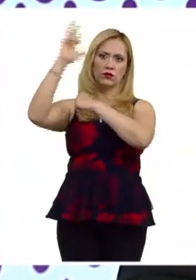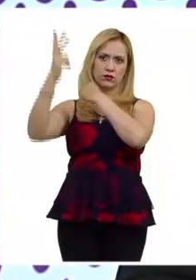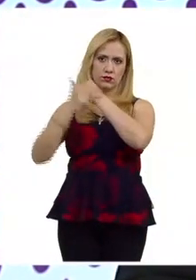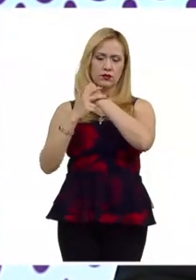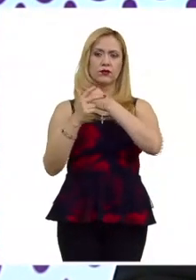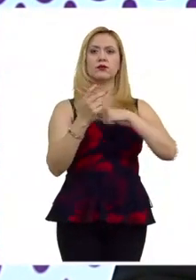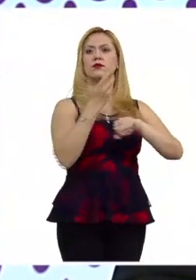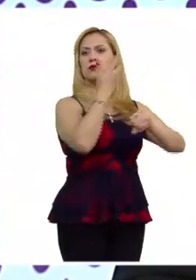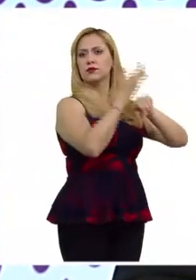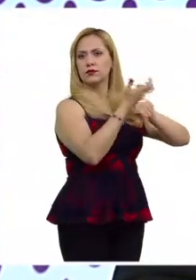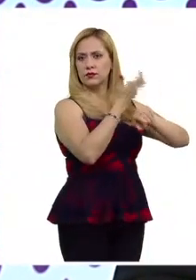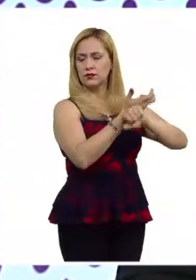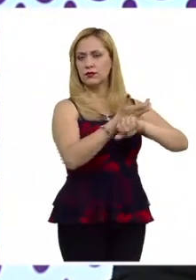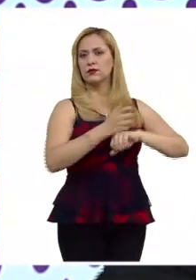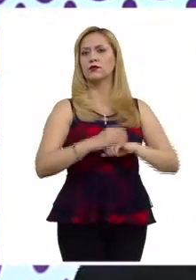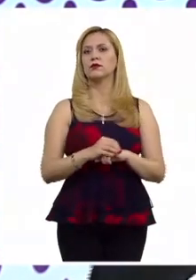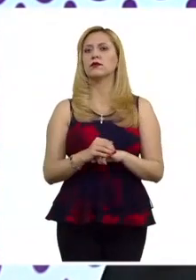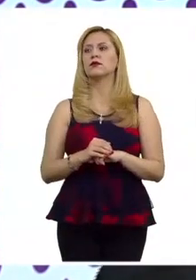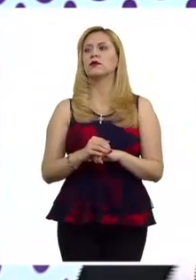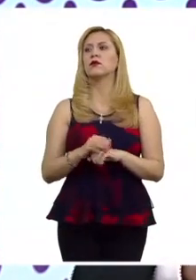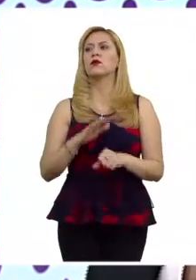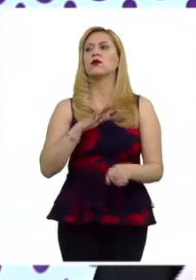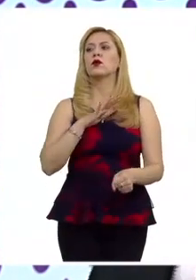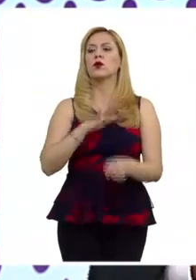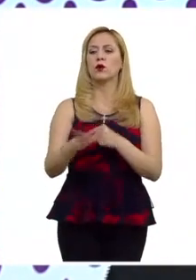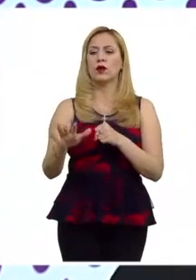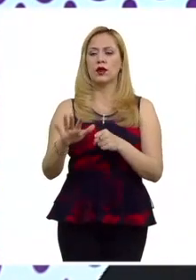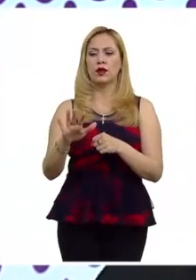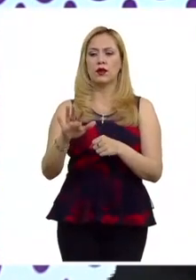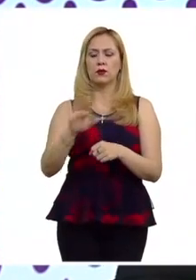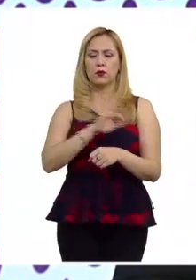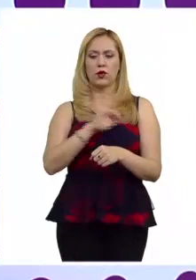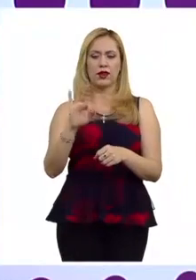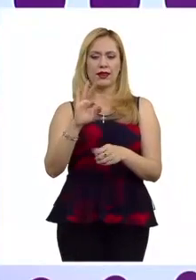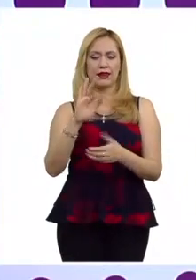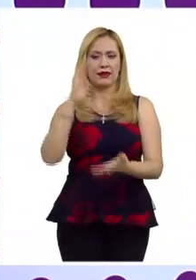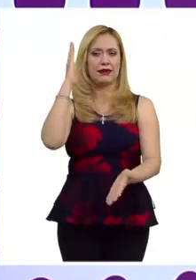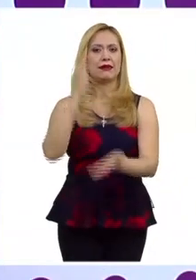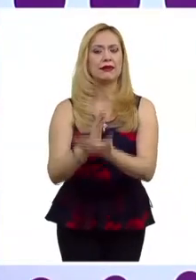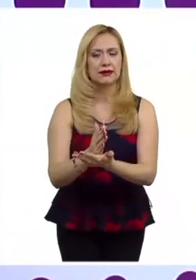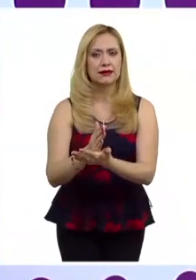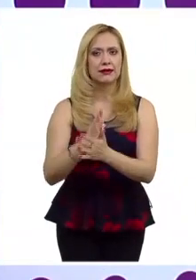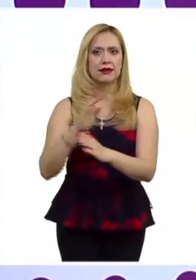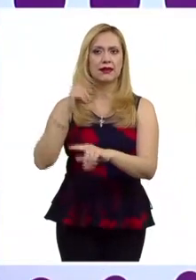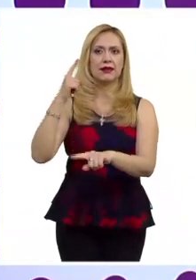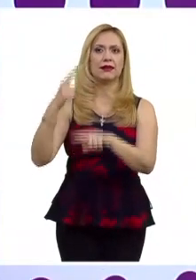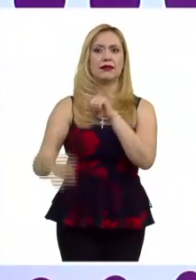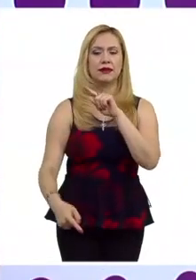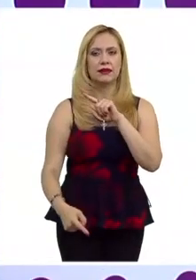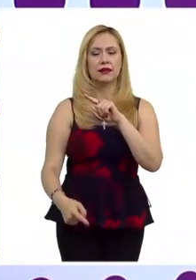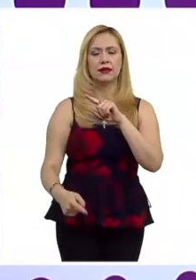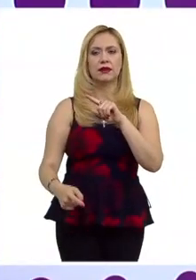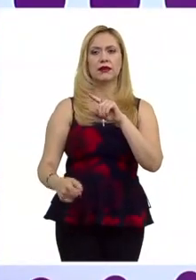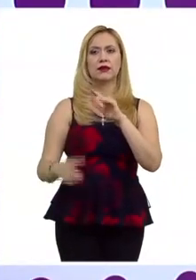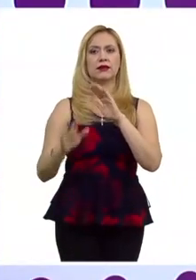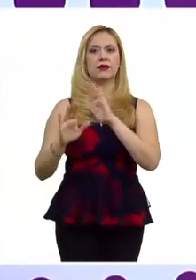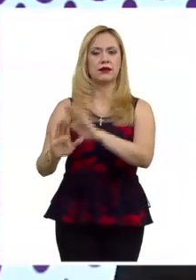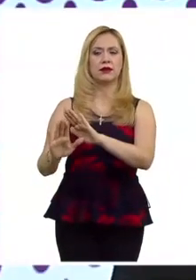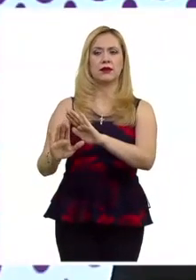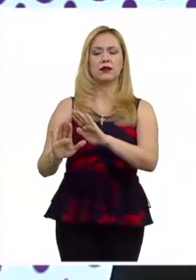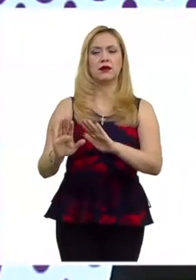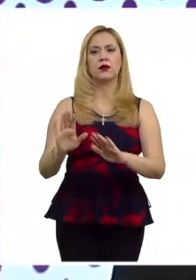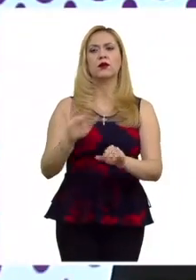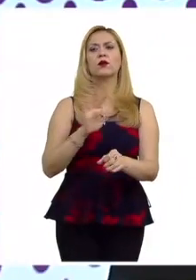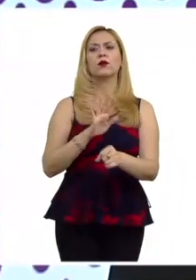norteamericano, ¿no? ¿De qué formas contrarrestas de manera más efectiva ese discurso de odio? Esas formas de contrarrestar, ¿cuáles